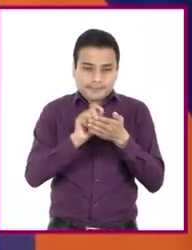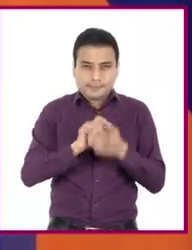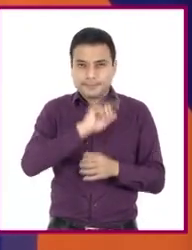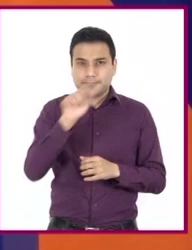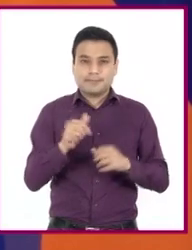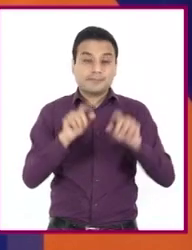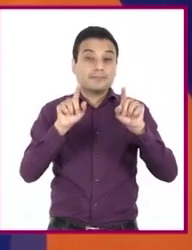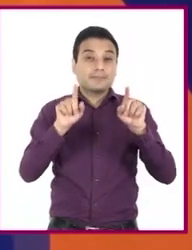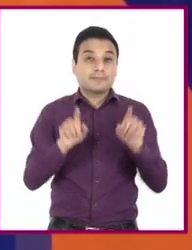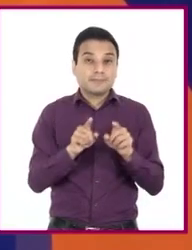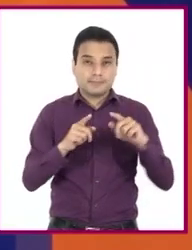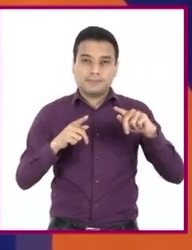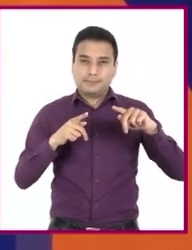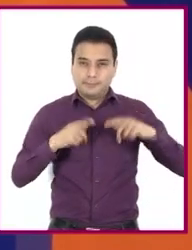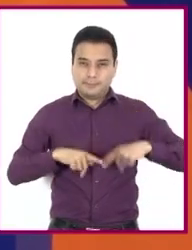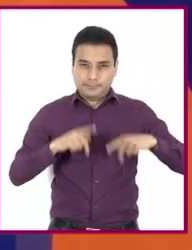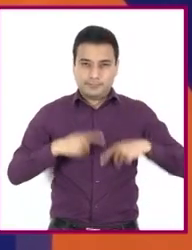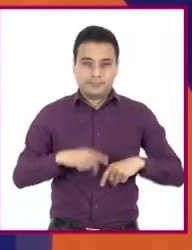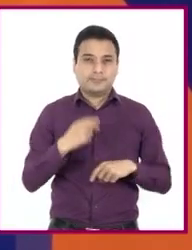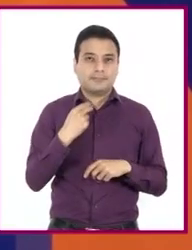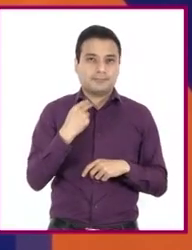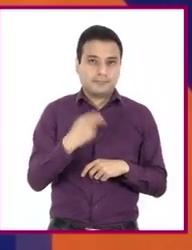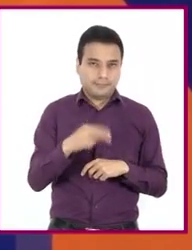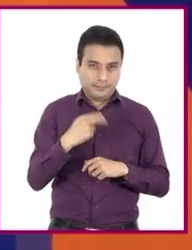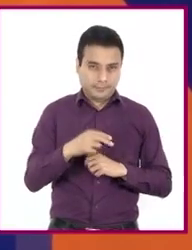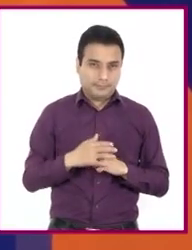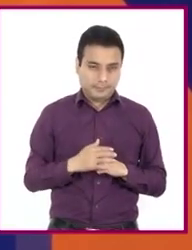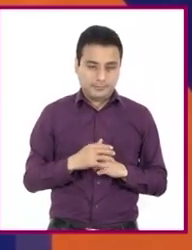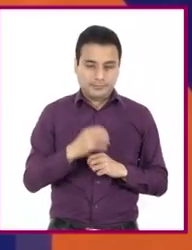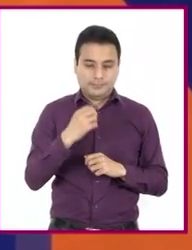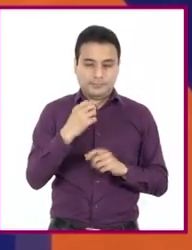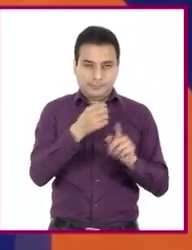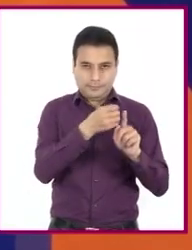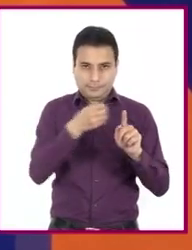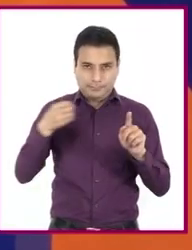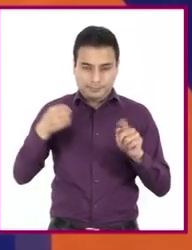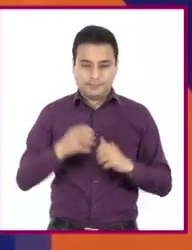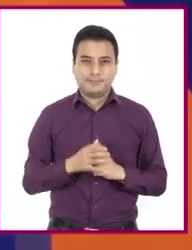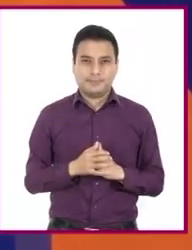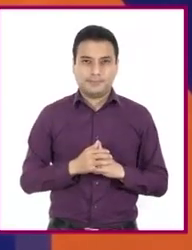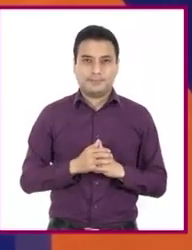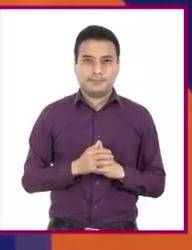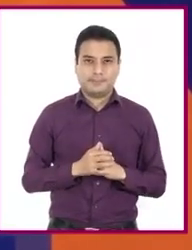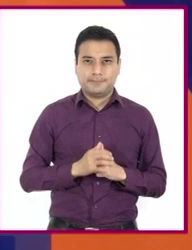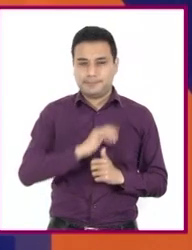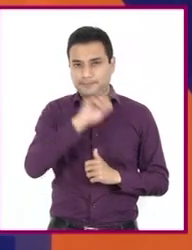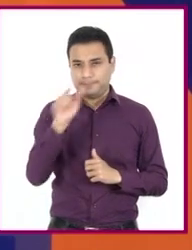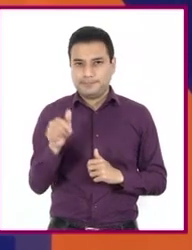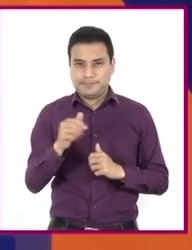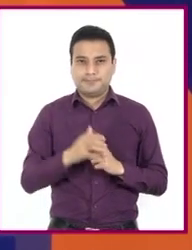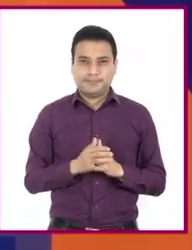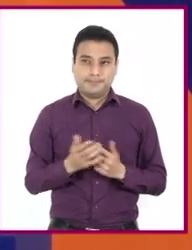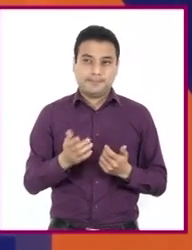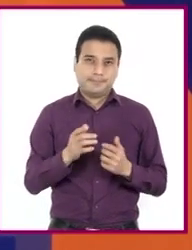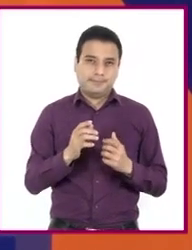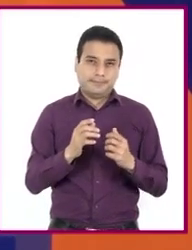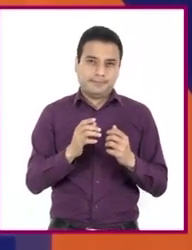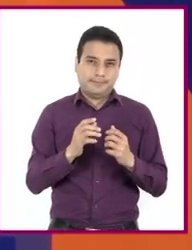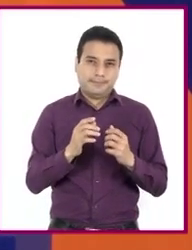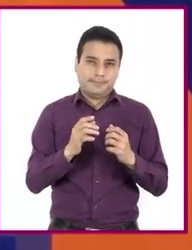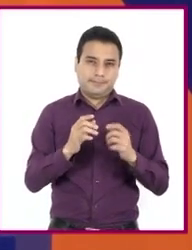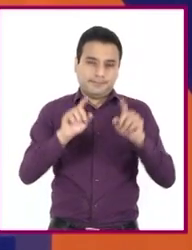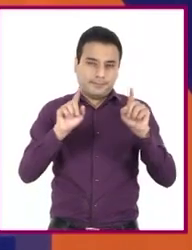nombre, el apellido, ese sí, completo, del autor, la leyenda, comunicación personal,